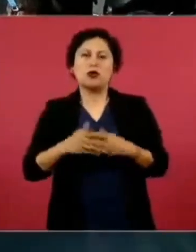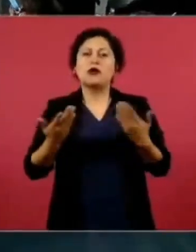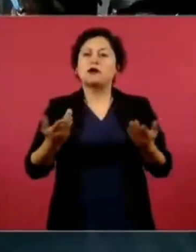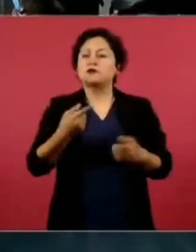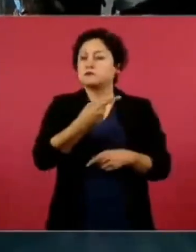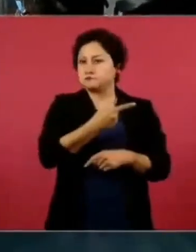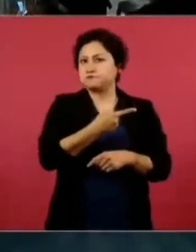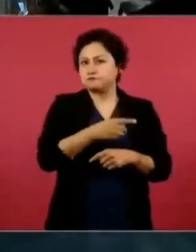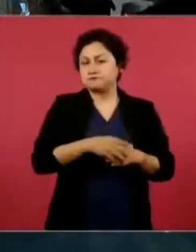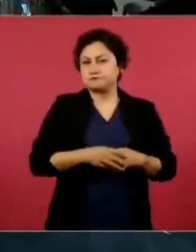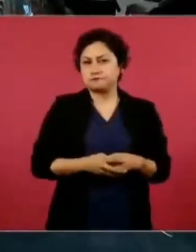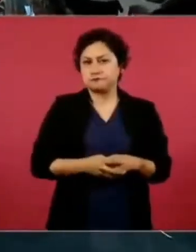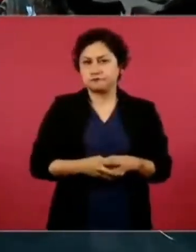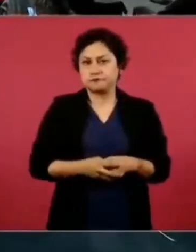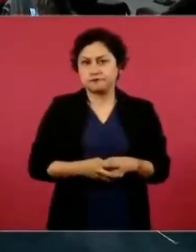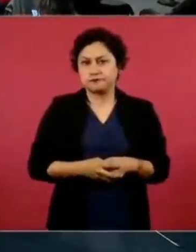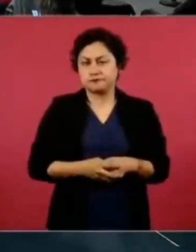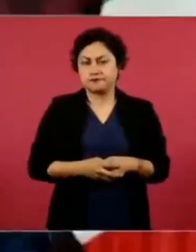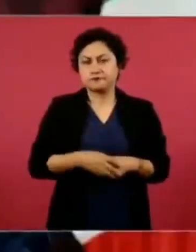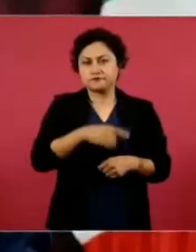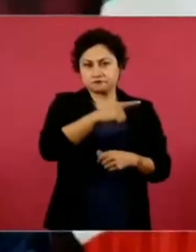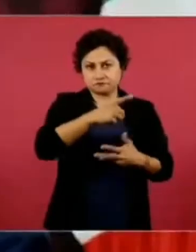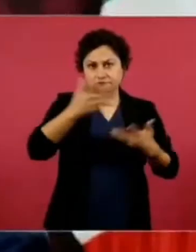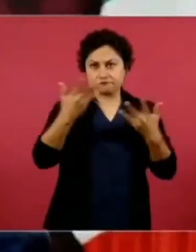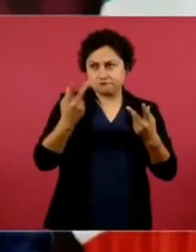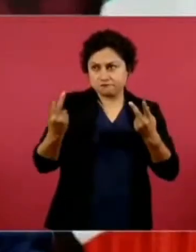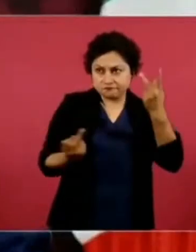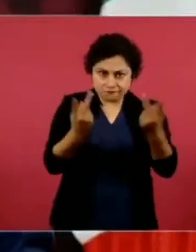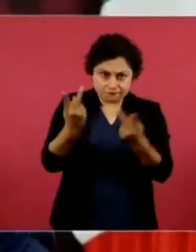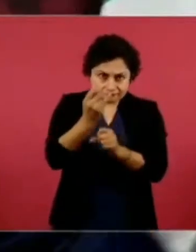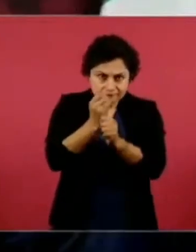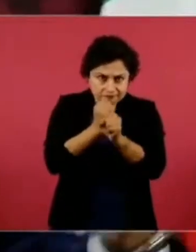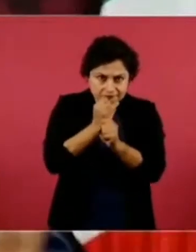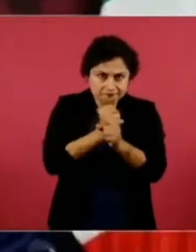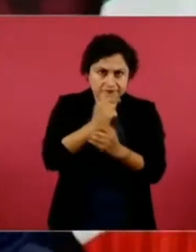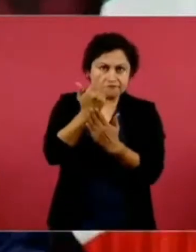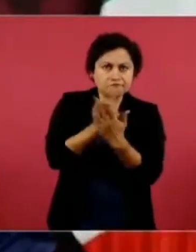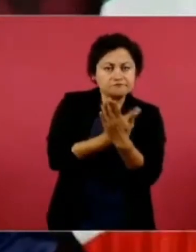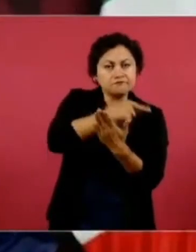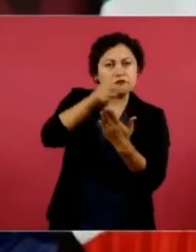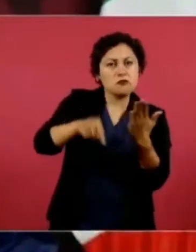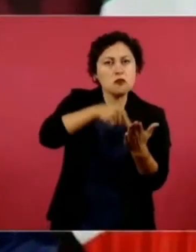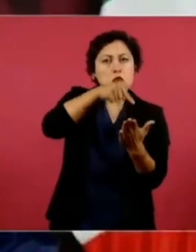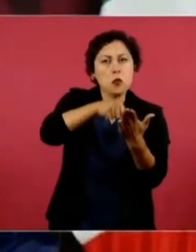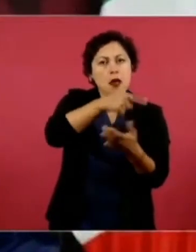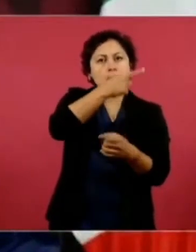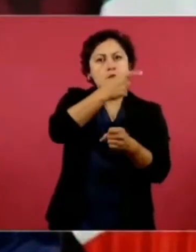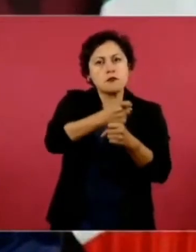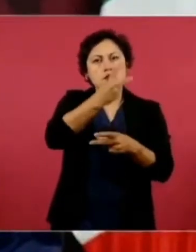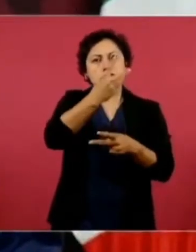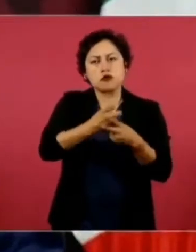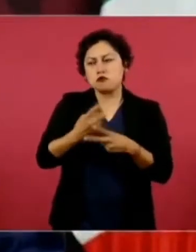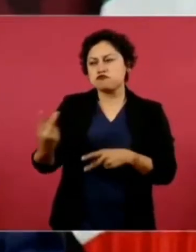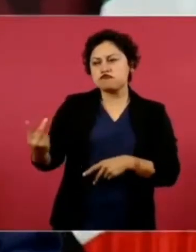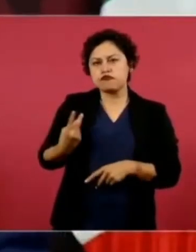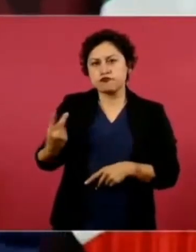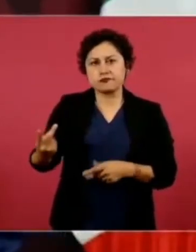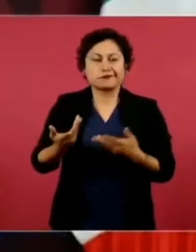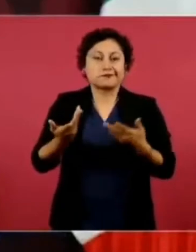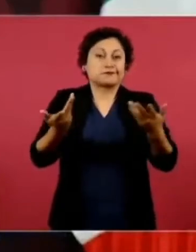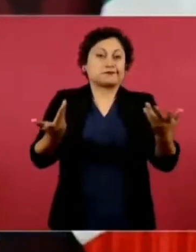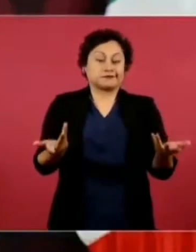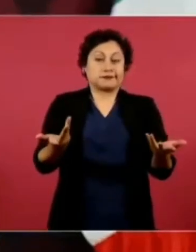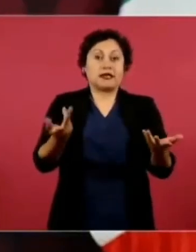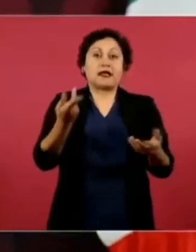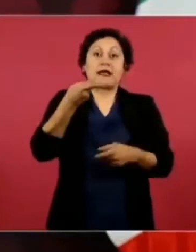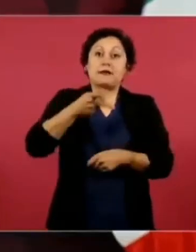Entonces, es una dicha enorme el que podamos,